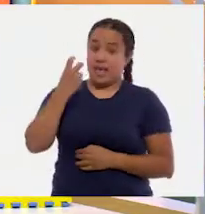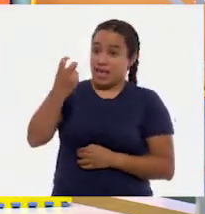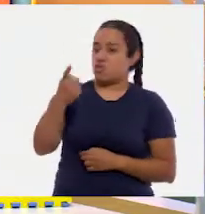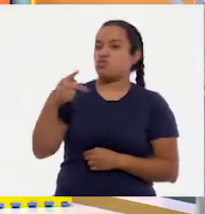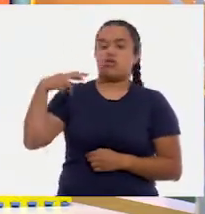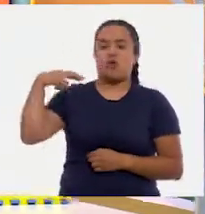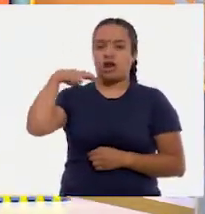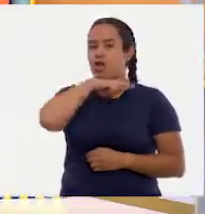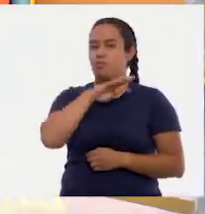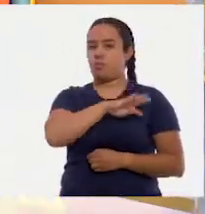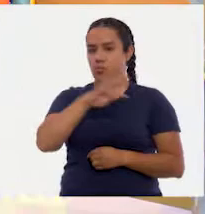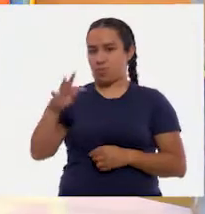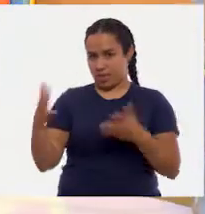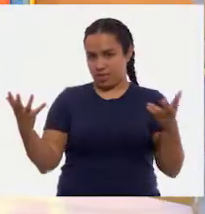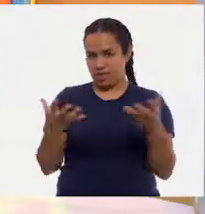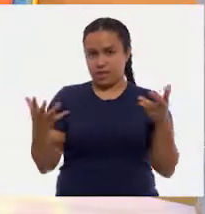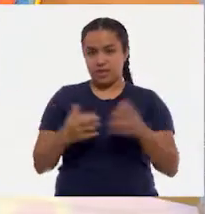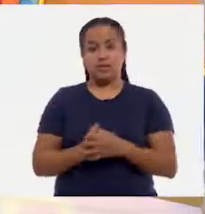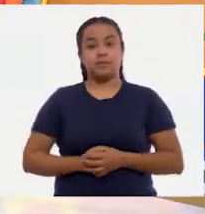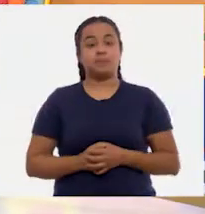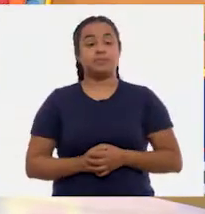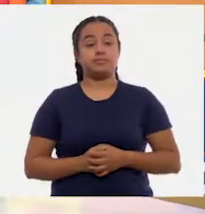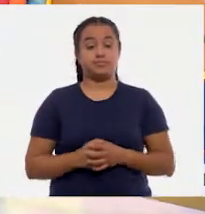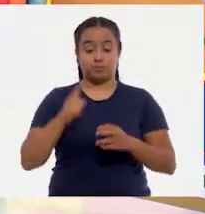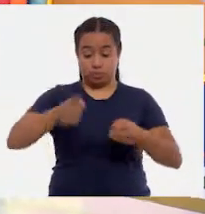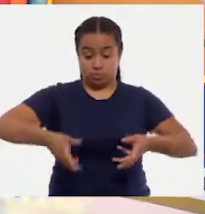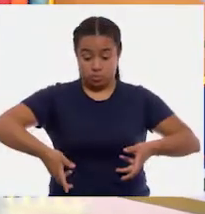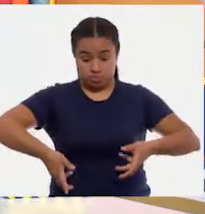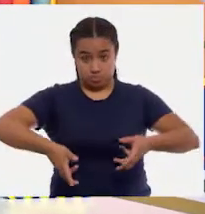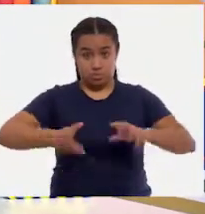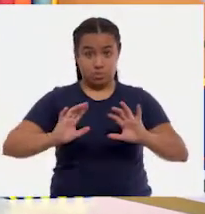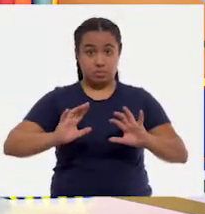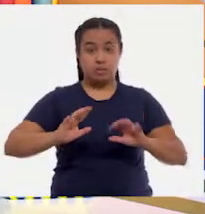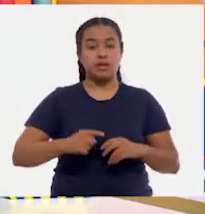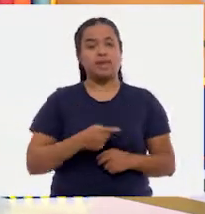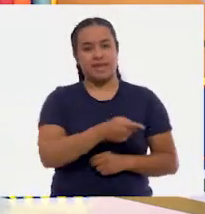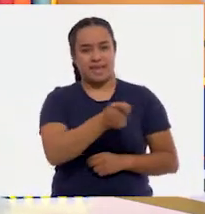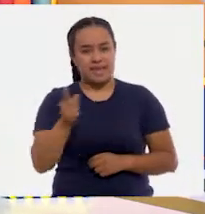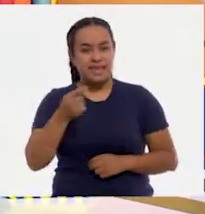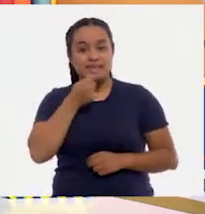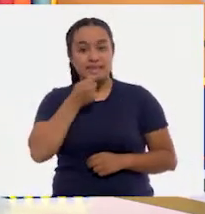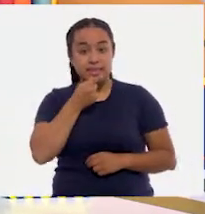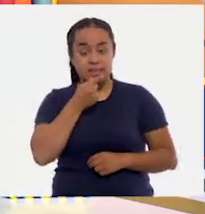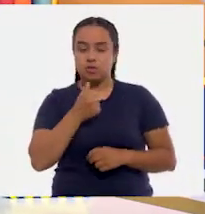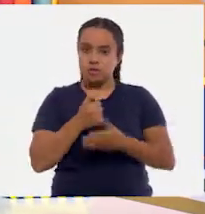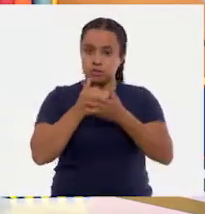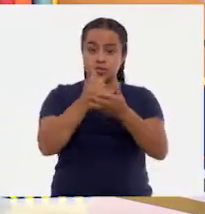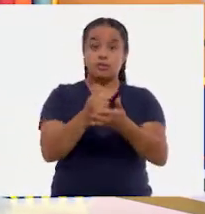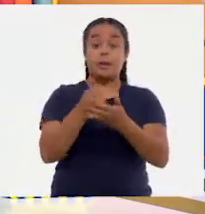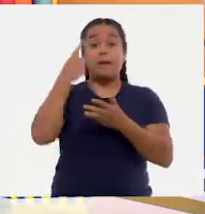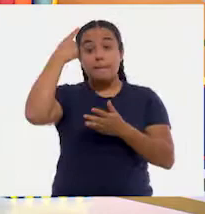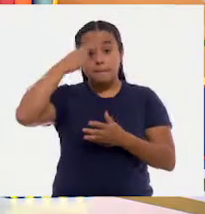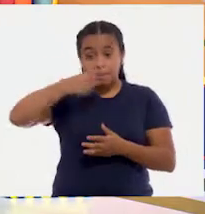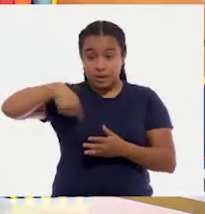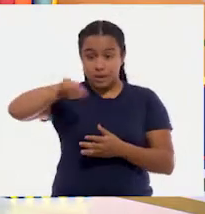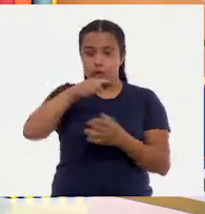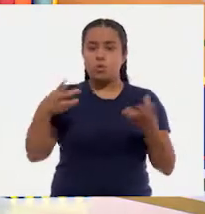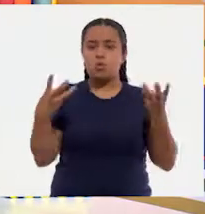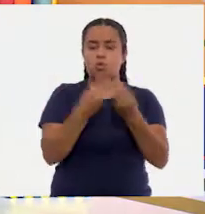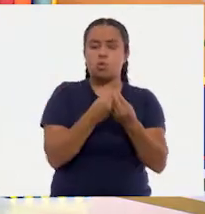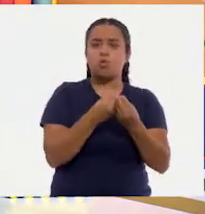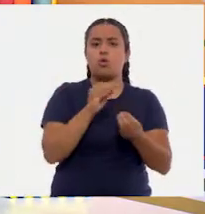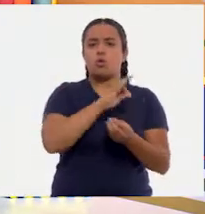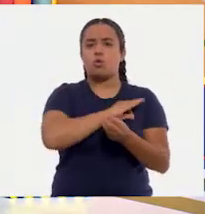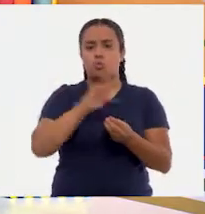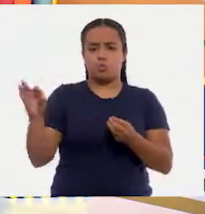forma rápida de hacerlo. Bueno, vas a aventar el dado y las niñas y los niños te van a ayudar para que juntos podamos